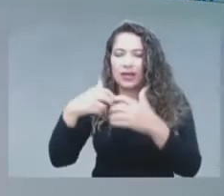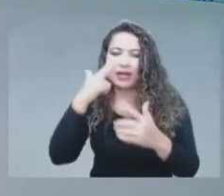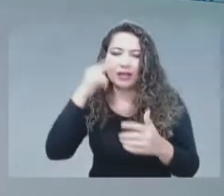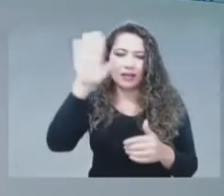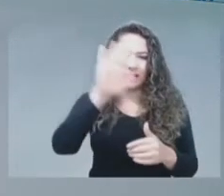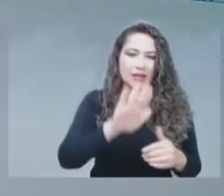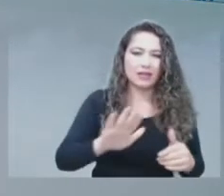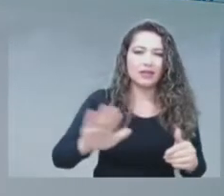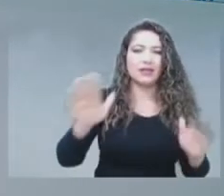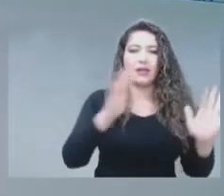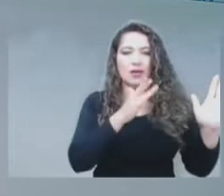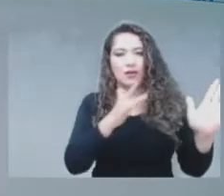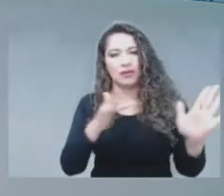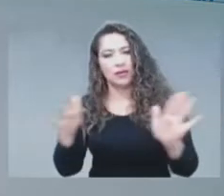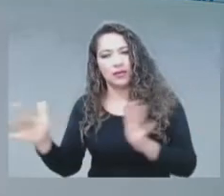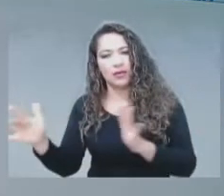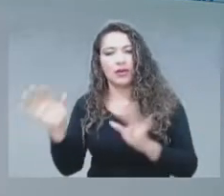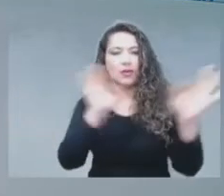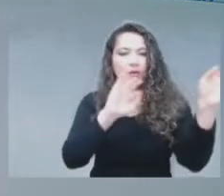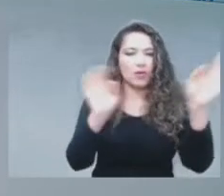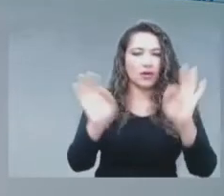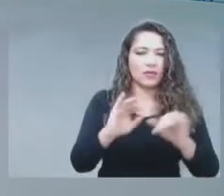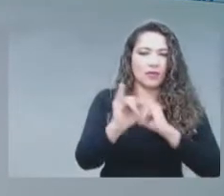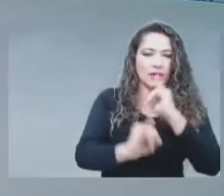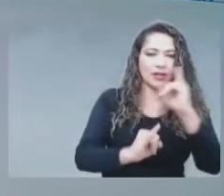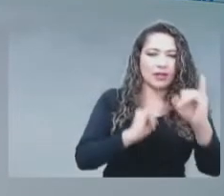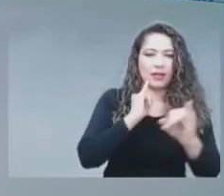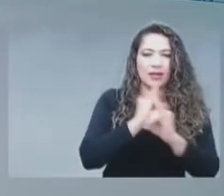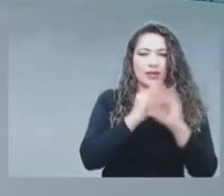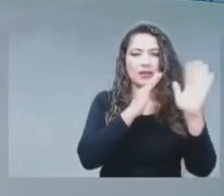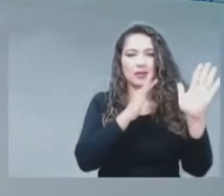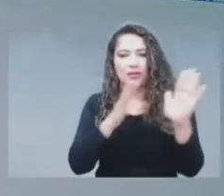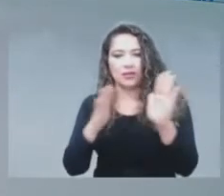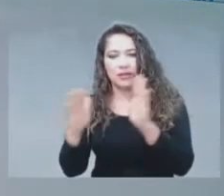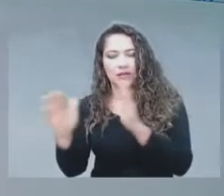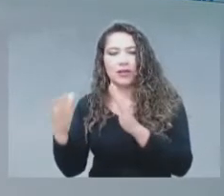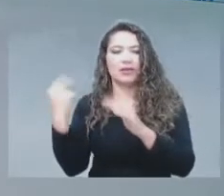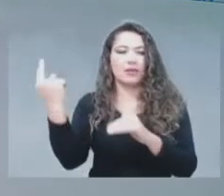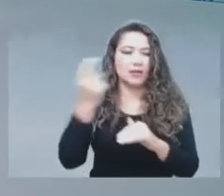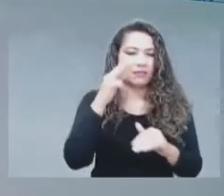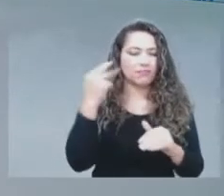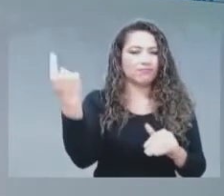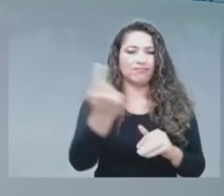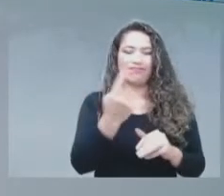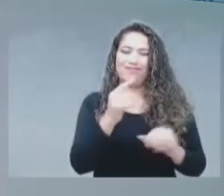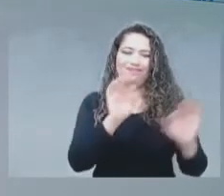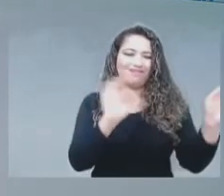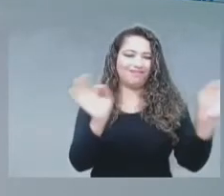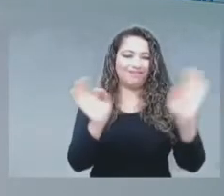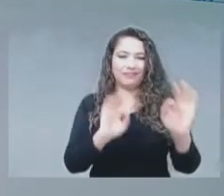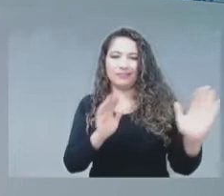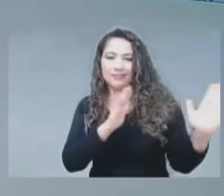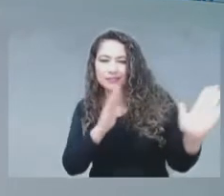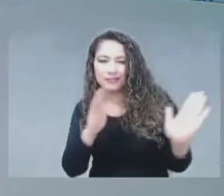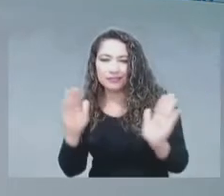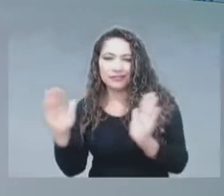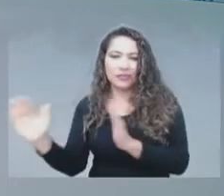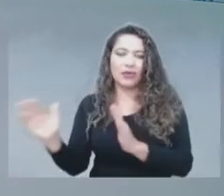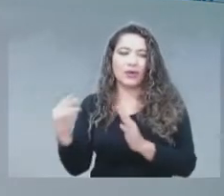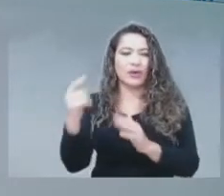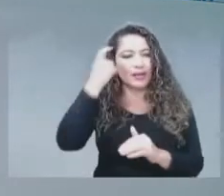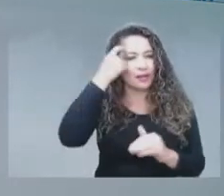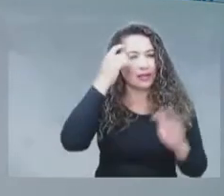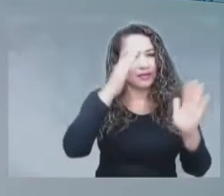organismos internacionales. Ahora bien, a nivel nacional trabajamos nosotros, como estamos pensando en que